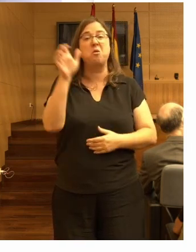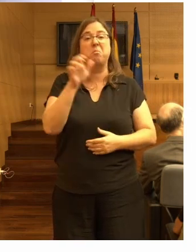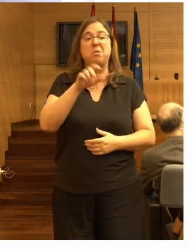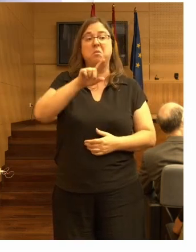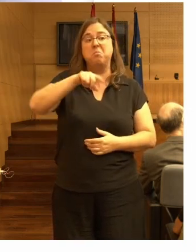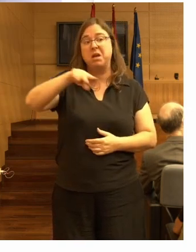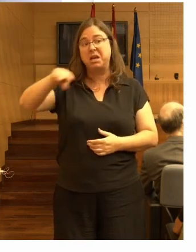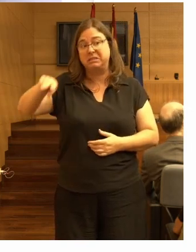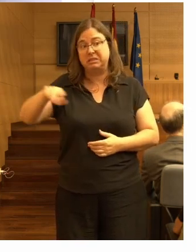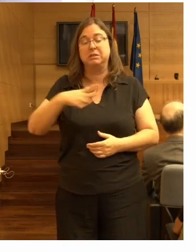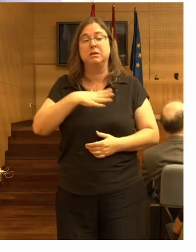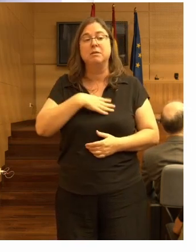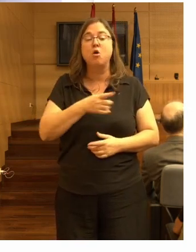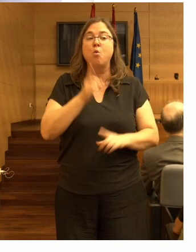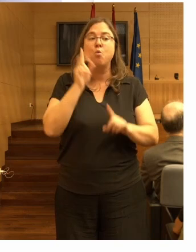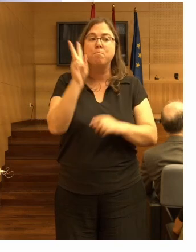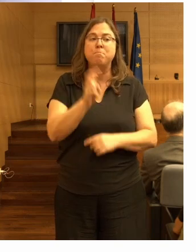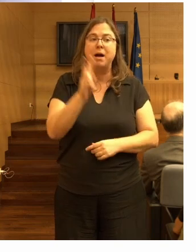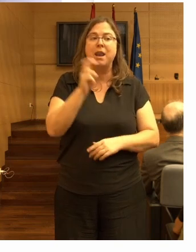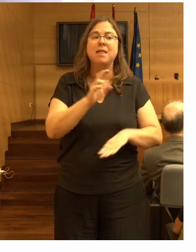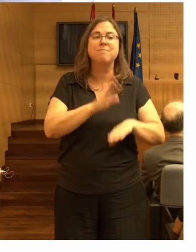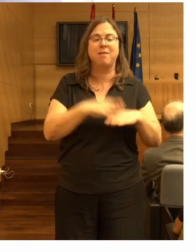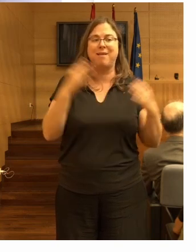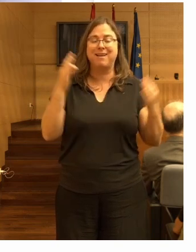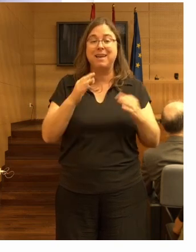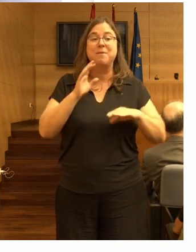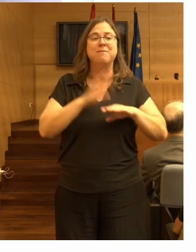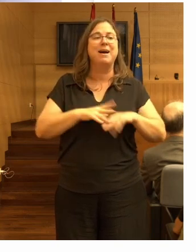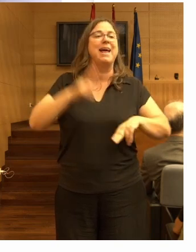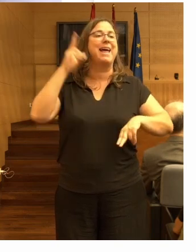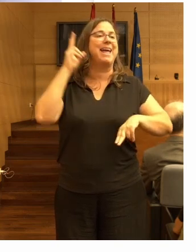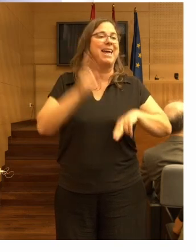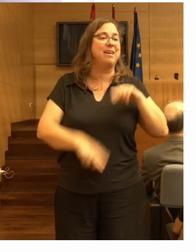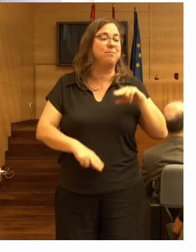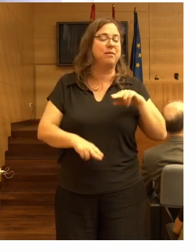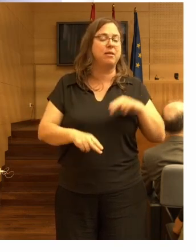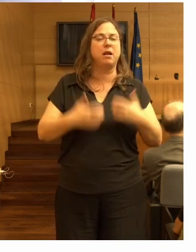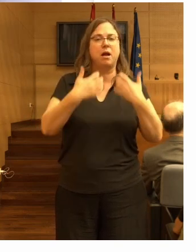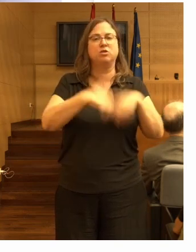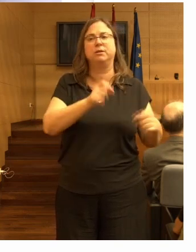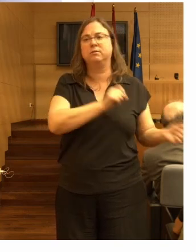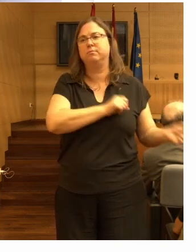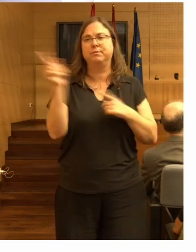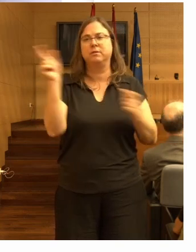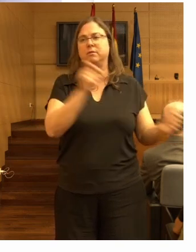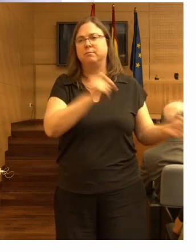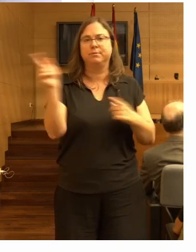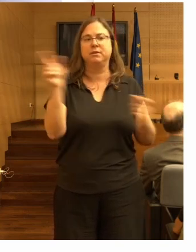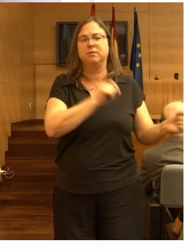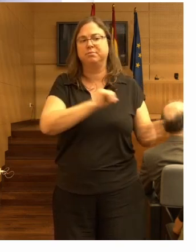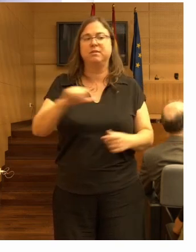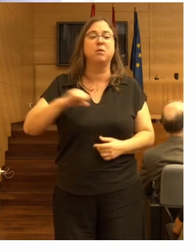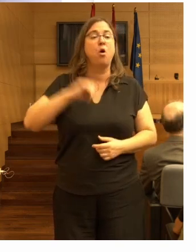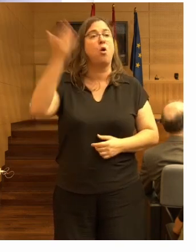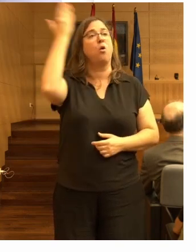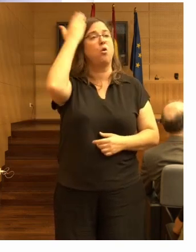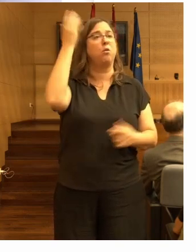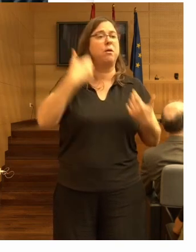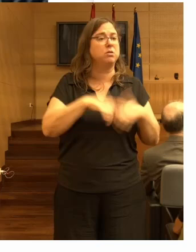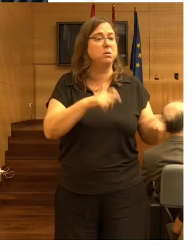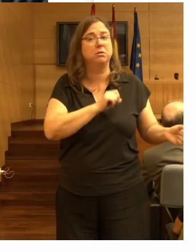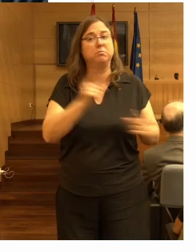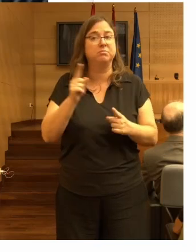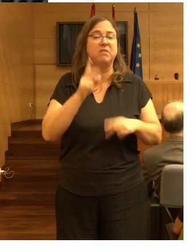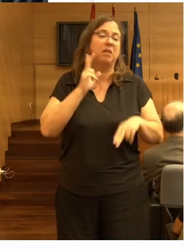y esto va a ser súper útil para evitar derivar de forma sistemática a cualquier persona que se haya dado un golpe en la cabeza al